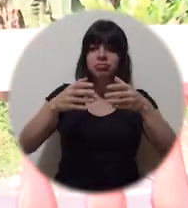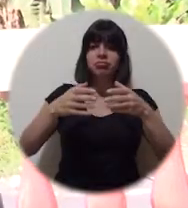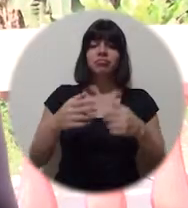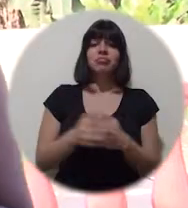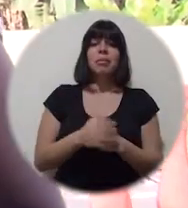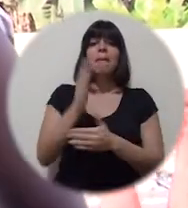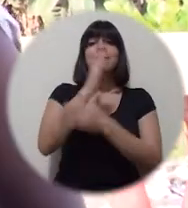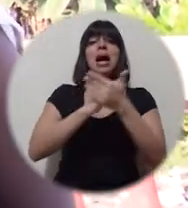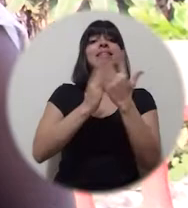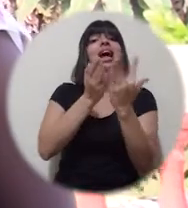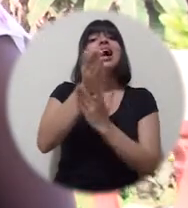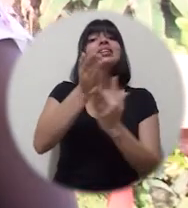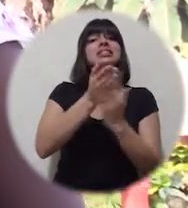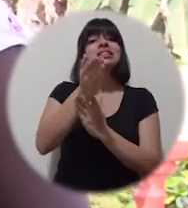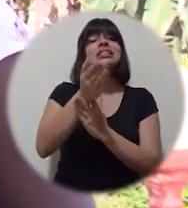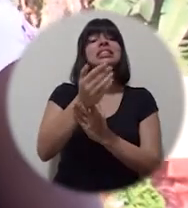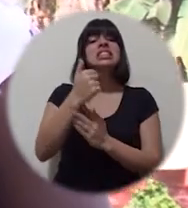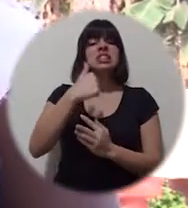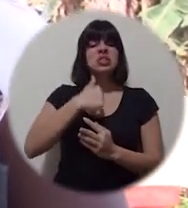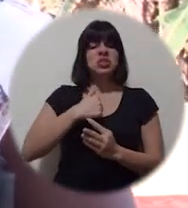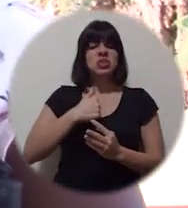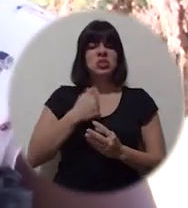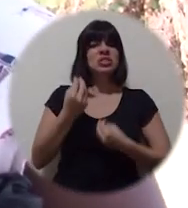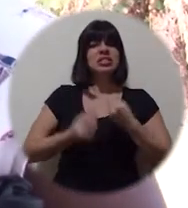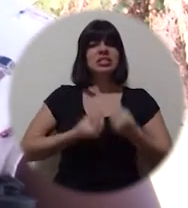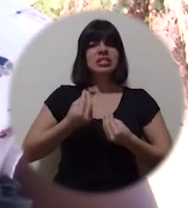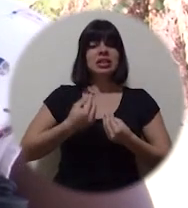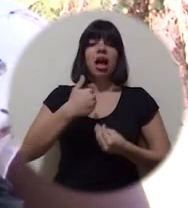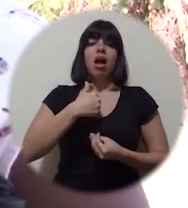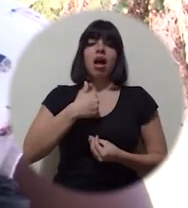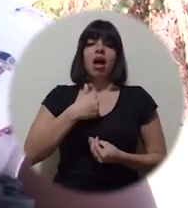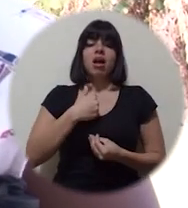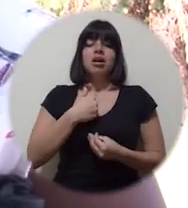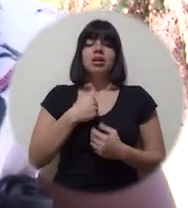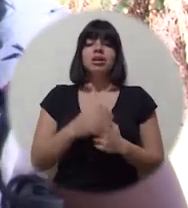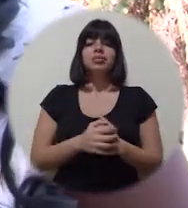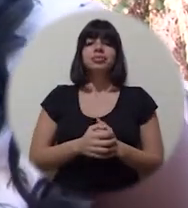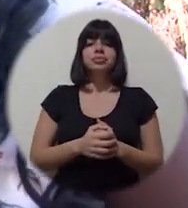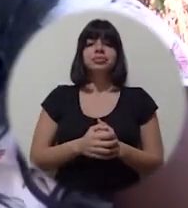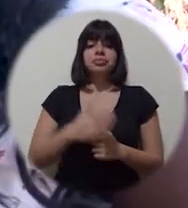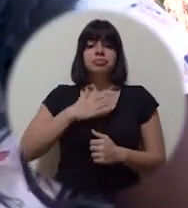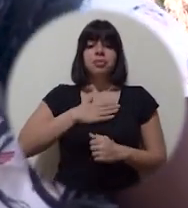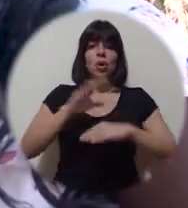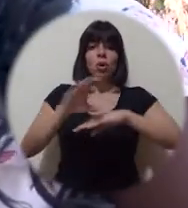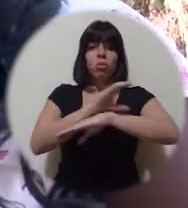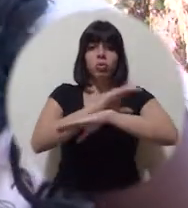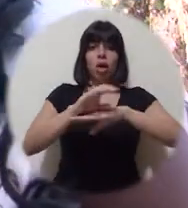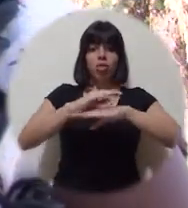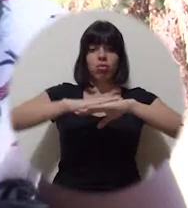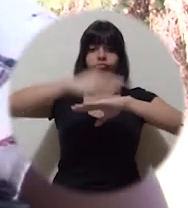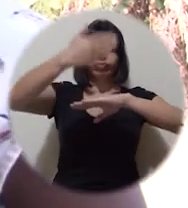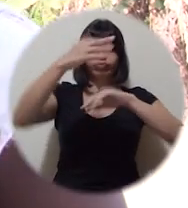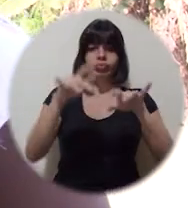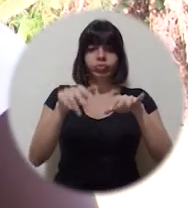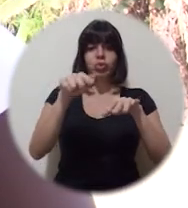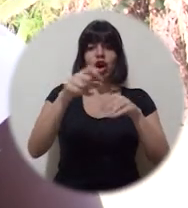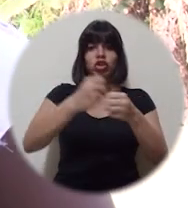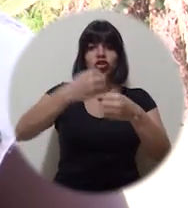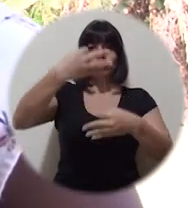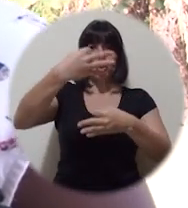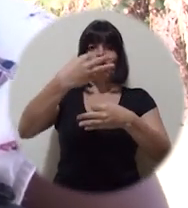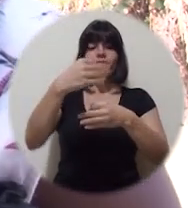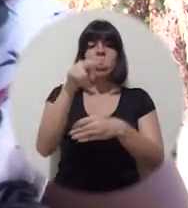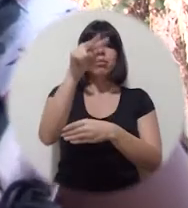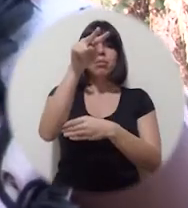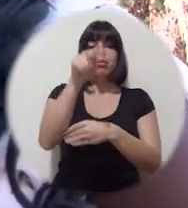La parte de accesibilidad, yo pues tengo en mi computadora lo que es un software lector de